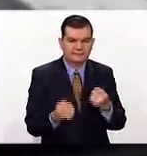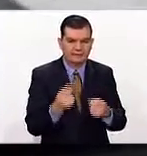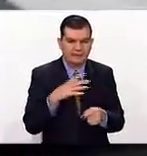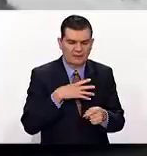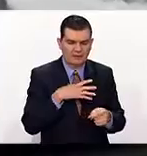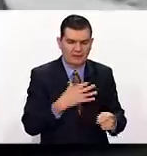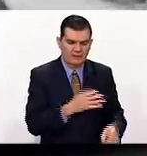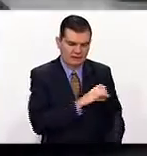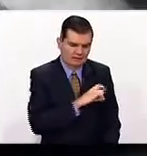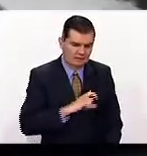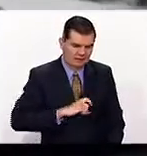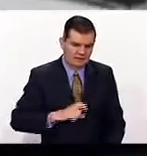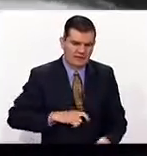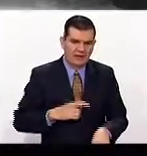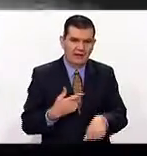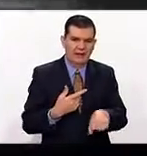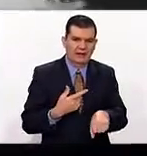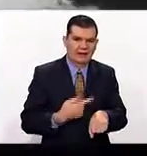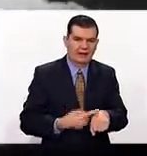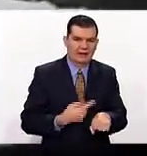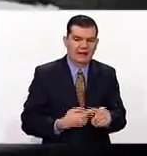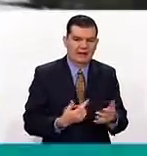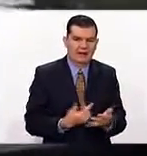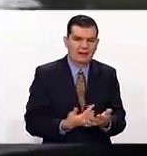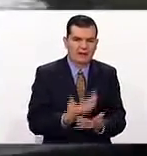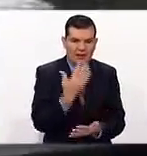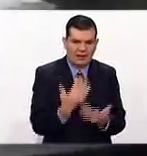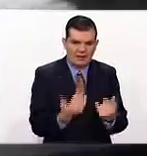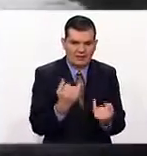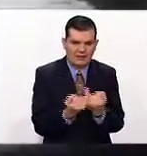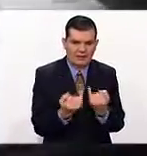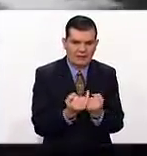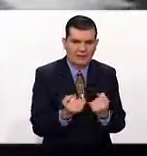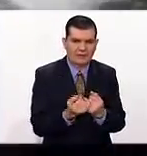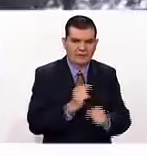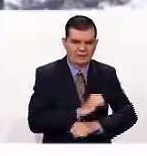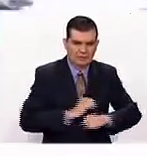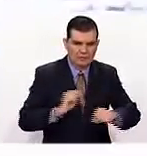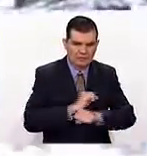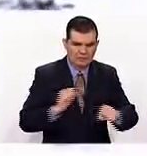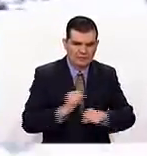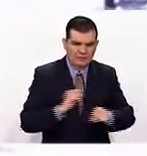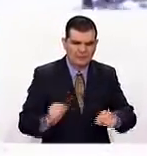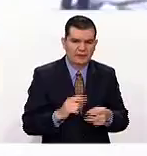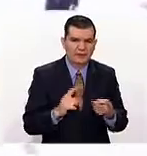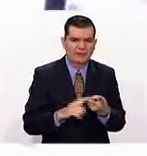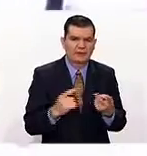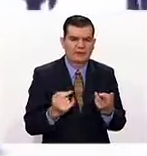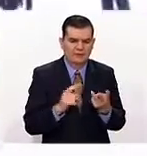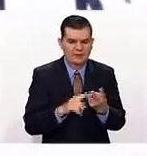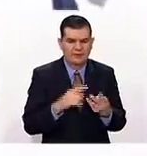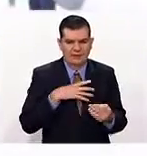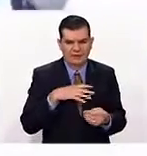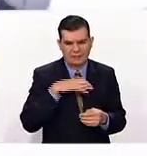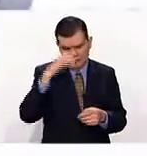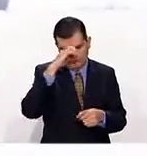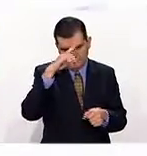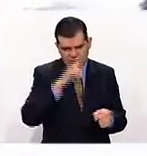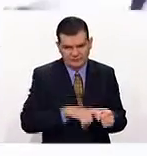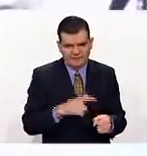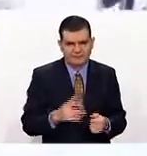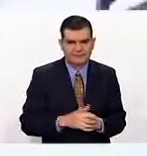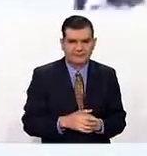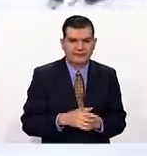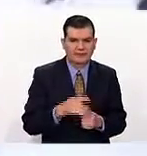son quemaduras y también hay que poner en cuenta el tema de la pirotecnia en nuestro país. Somos una cultura que